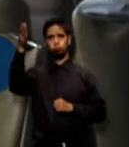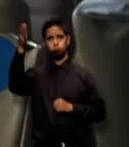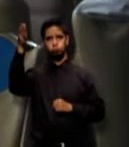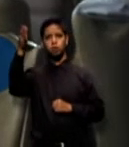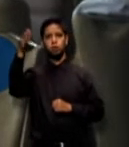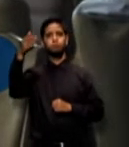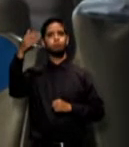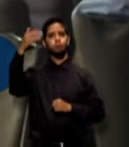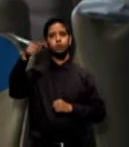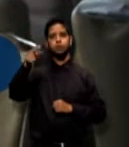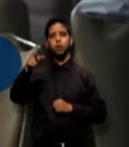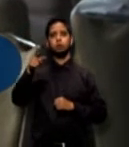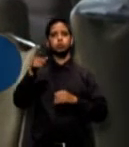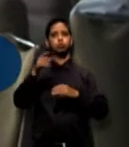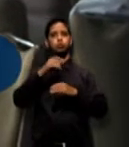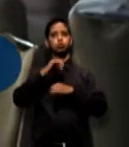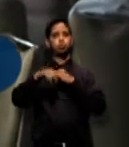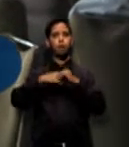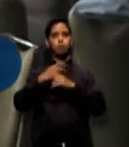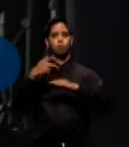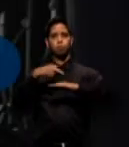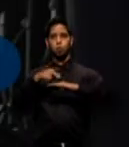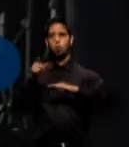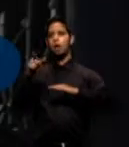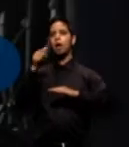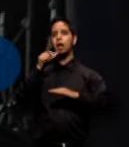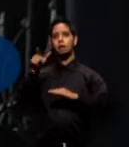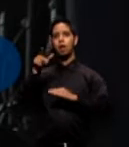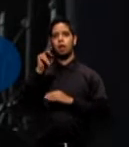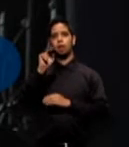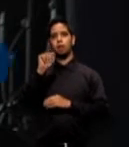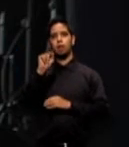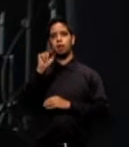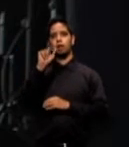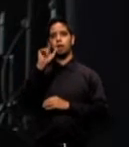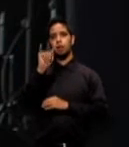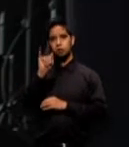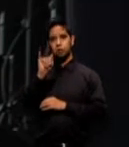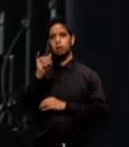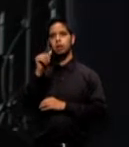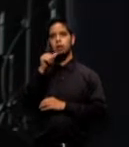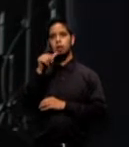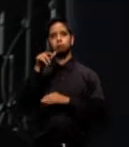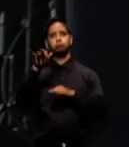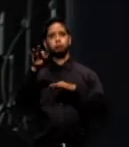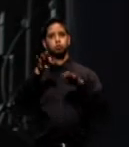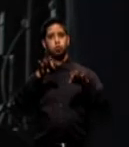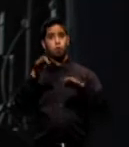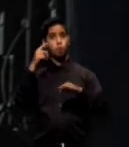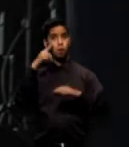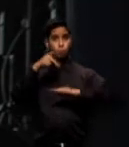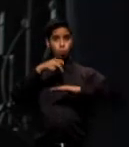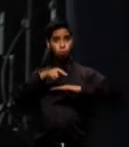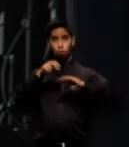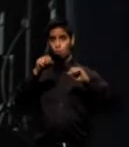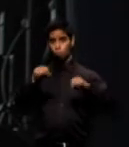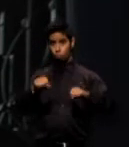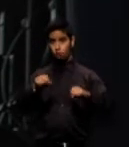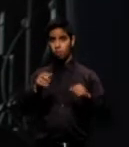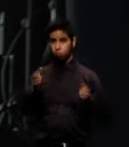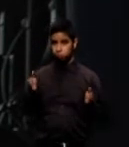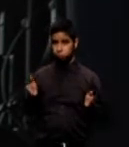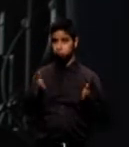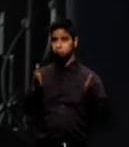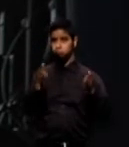la directora ejecutiva de la Junta de Supervisión Fiscal, Nathalie Yarezco, planteó que para que el gobierno de Puerto Rico pueda cumplir con